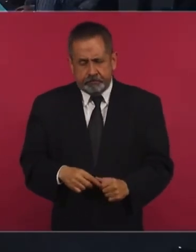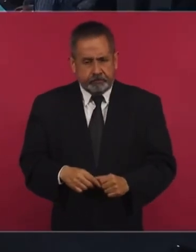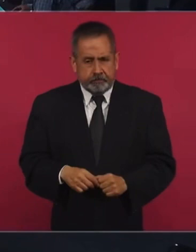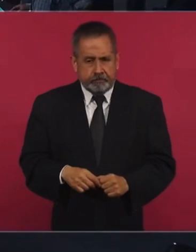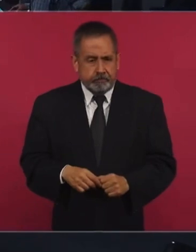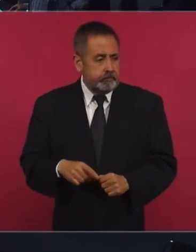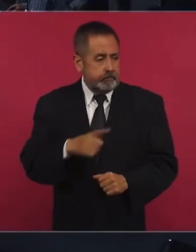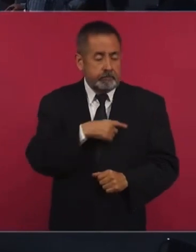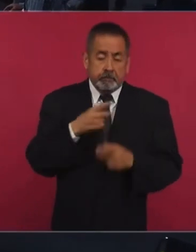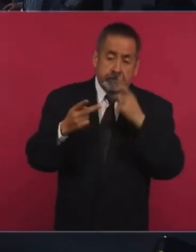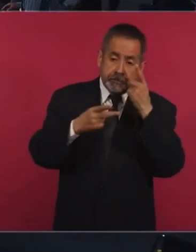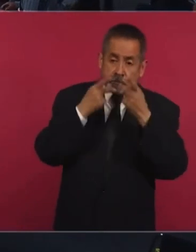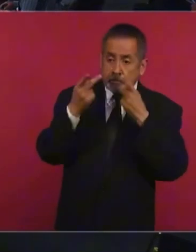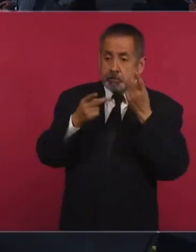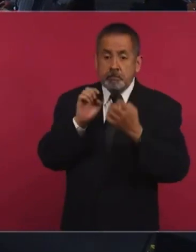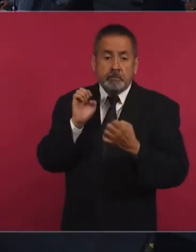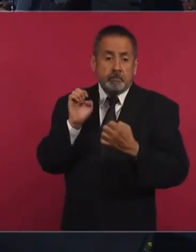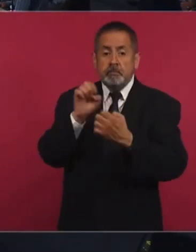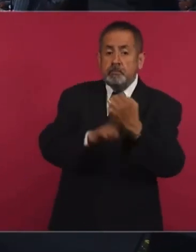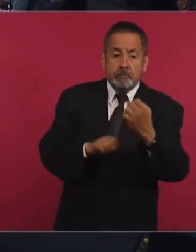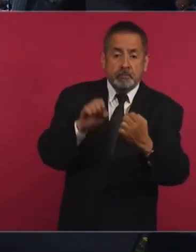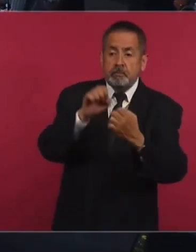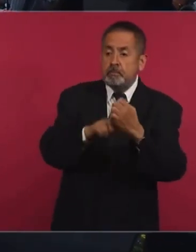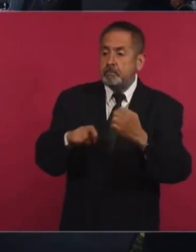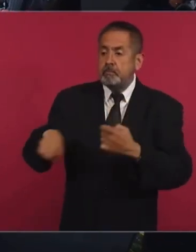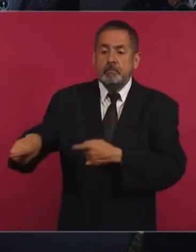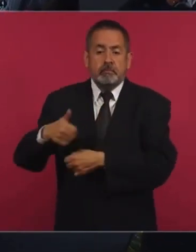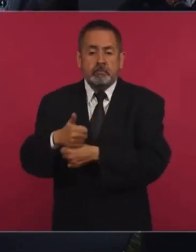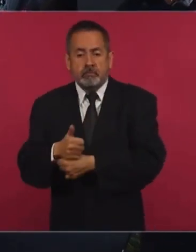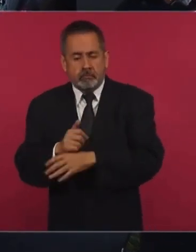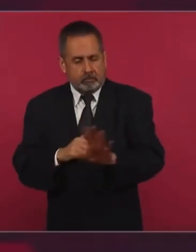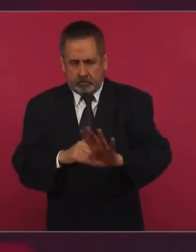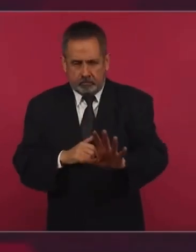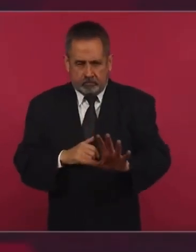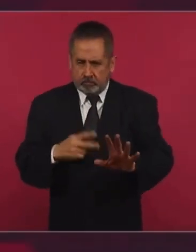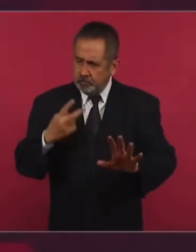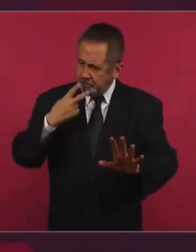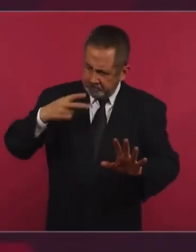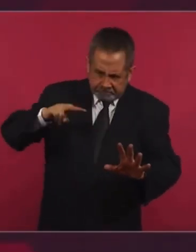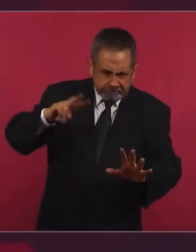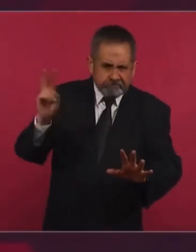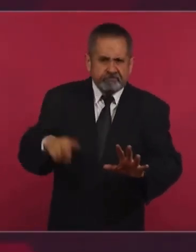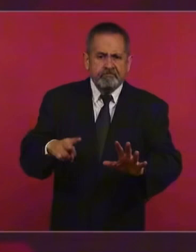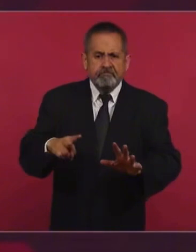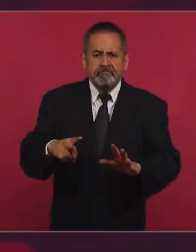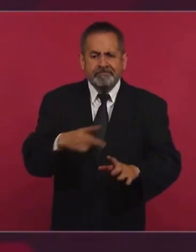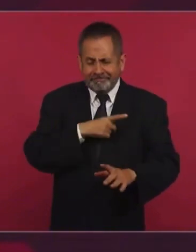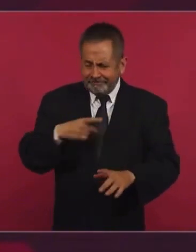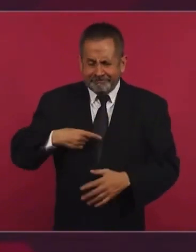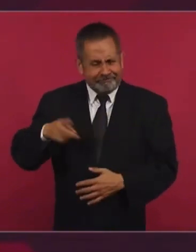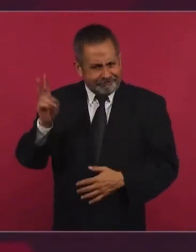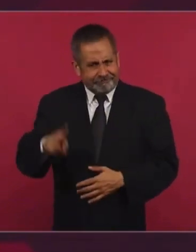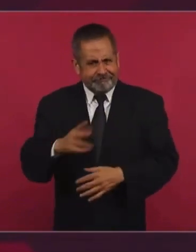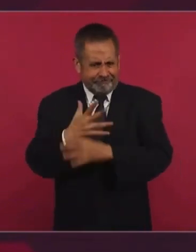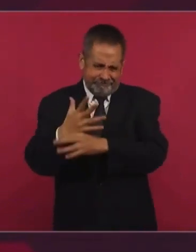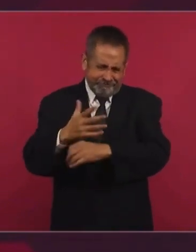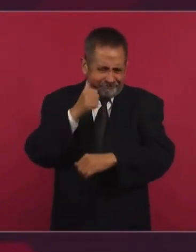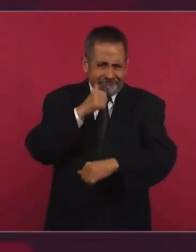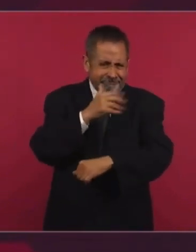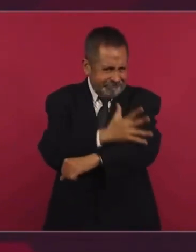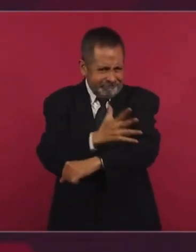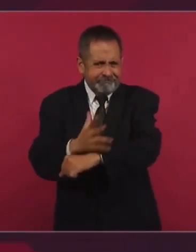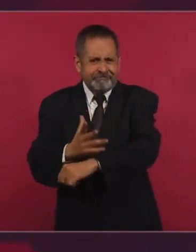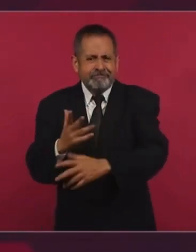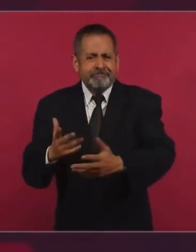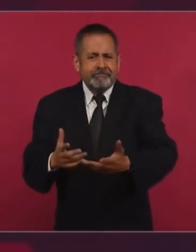engañando. Hay que actuar con la verdad, hay que decir la verdad y si